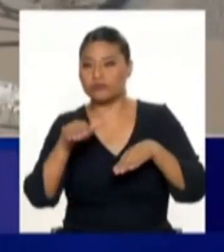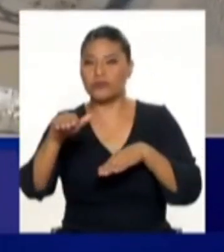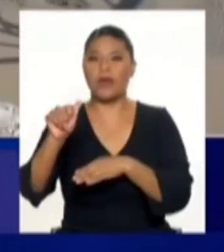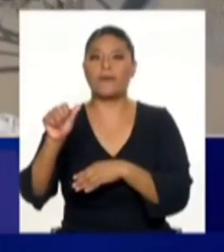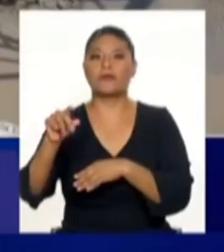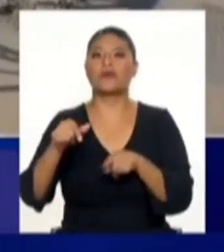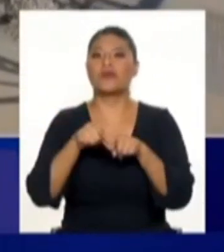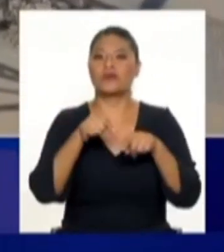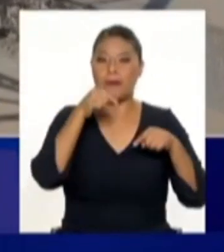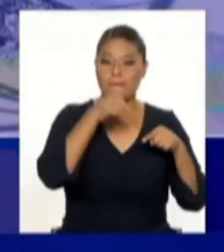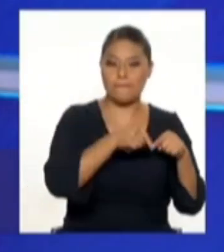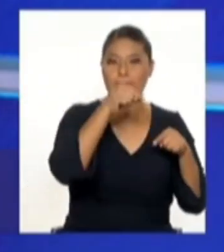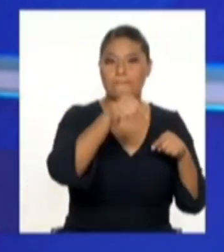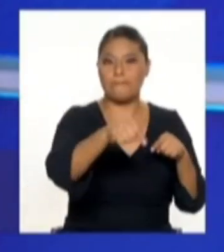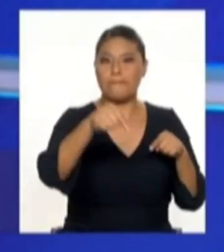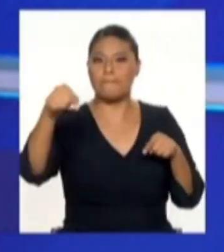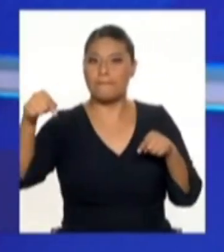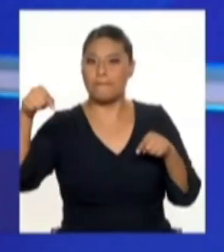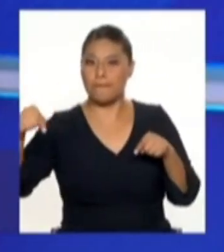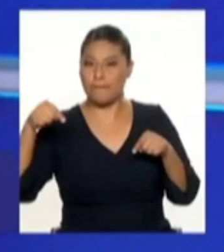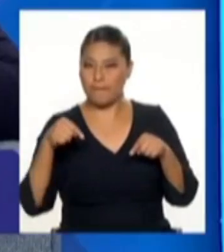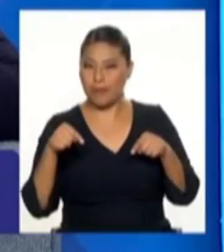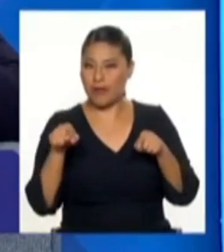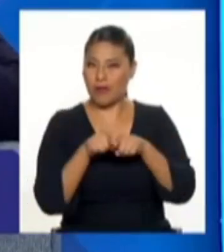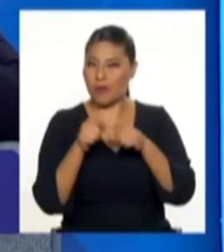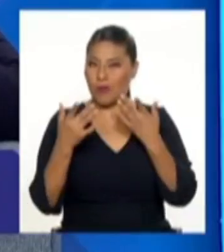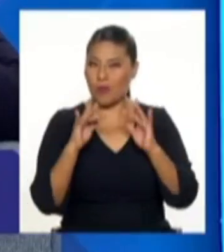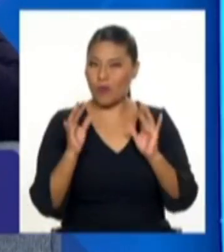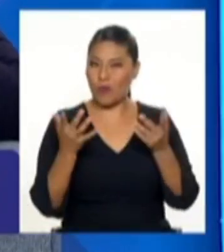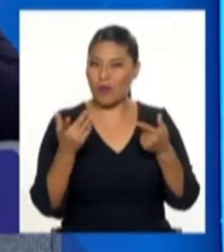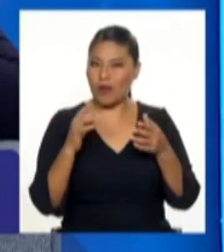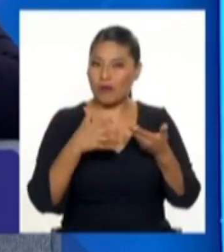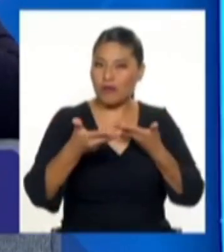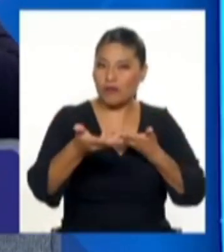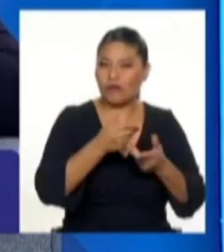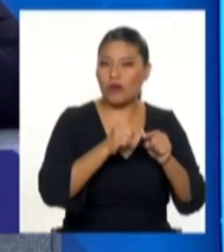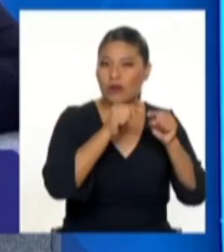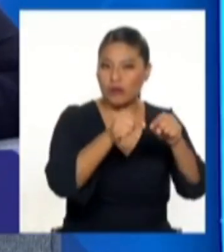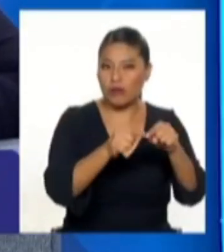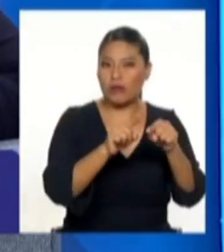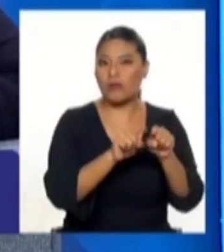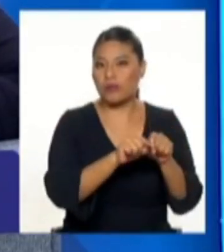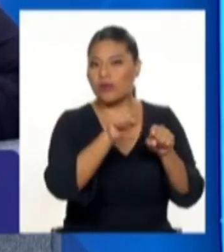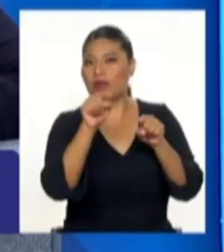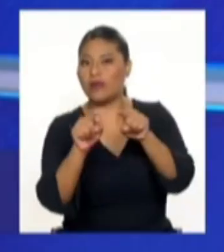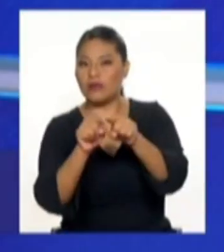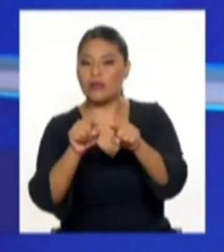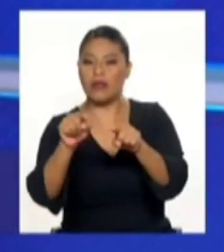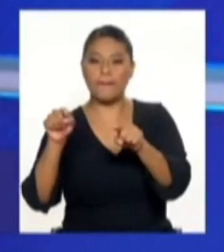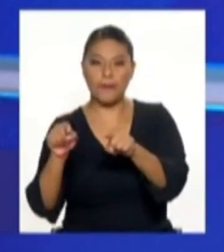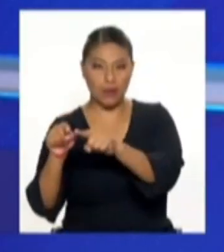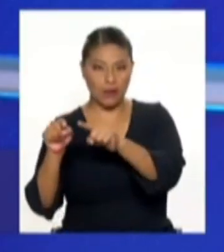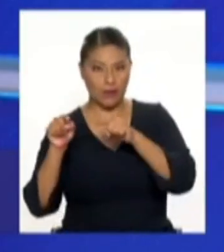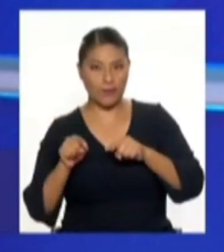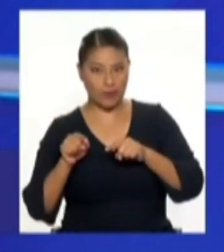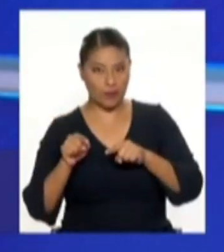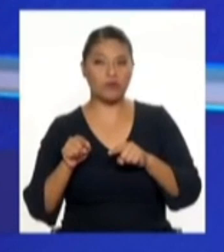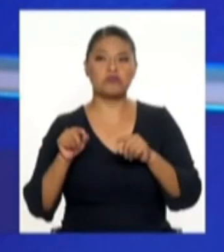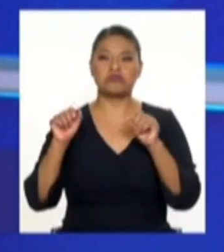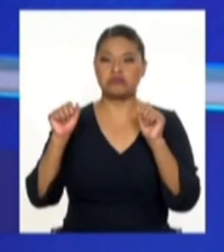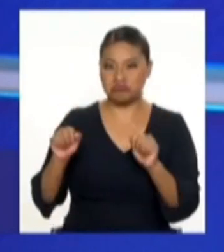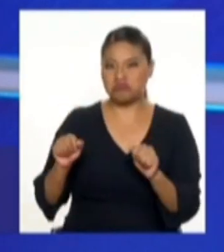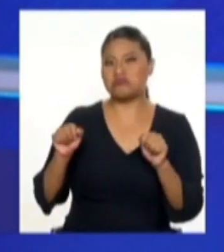sea Brasil. O sea, están conformando un anillo de transporte multimodal de cierta manera. De alguna manera